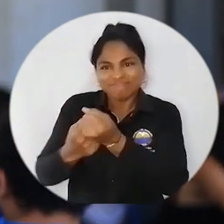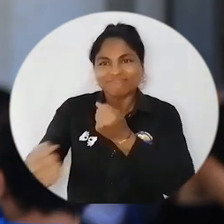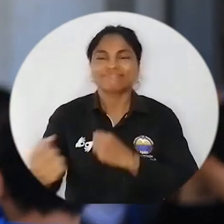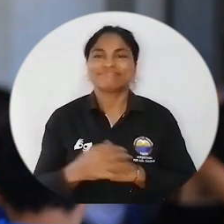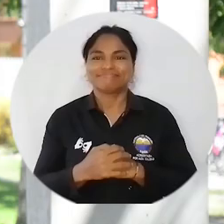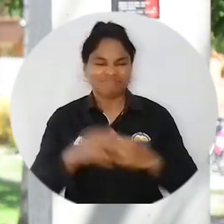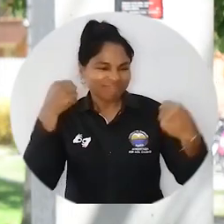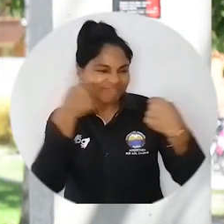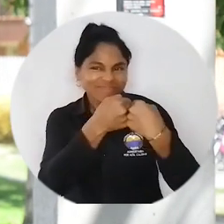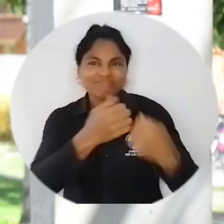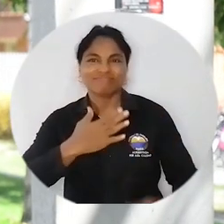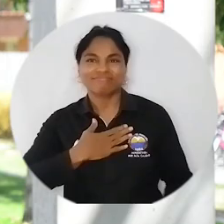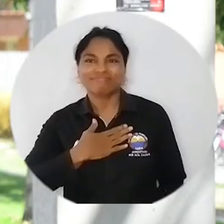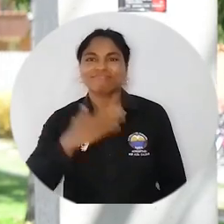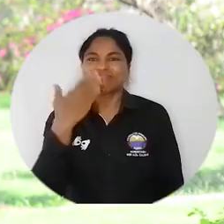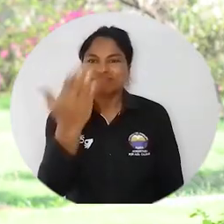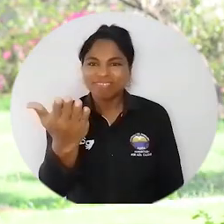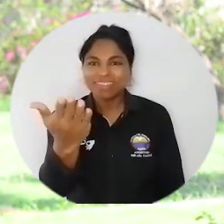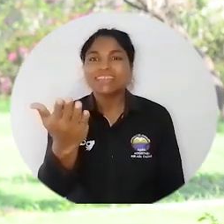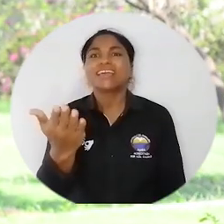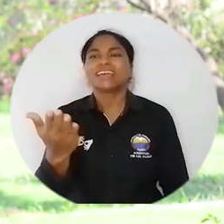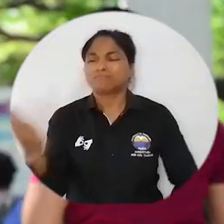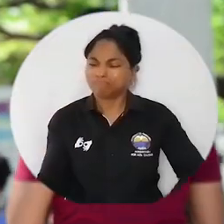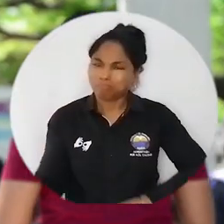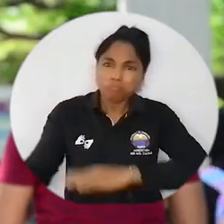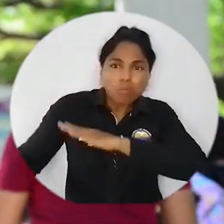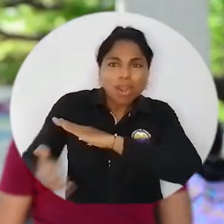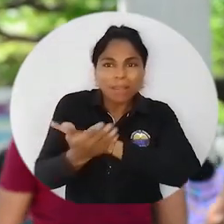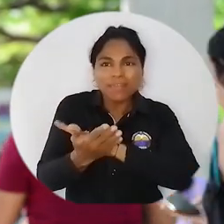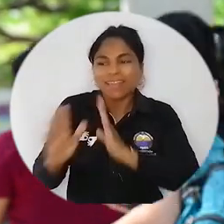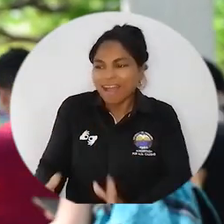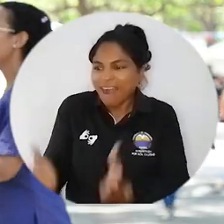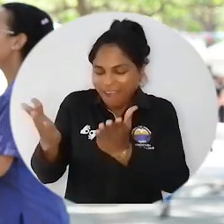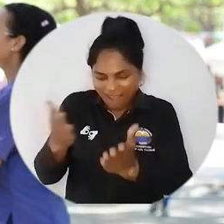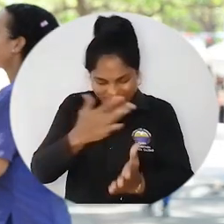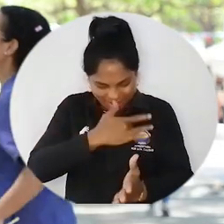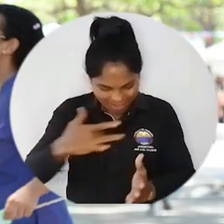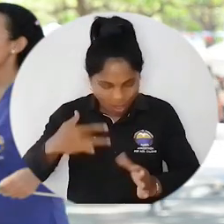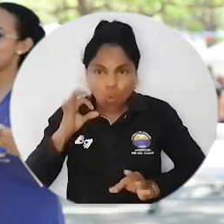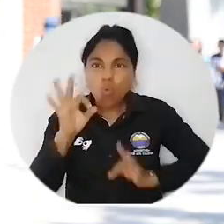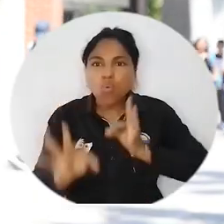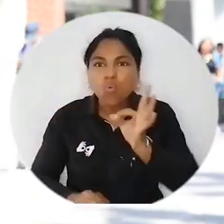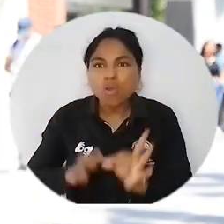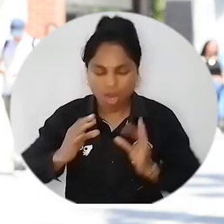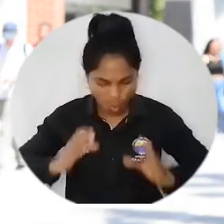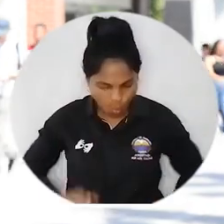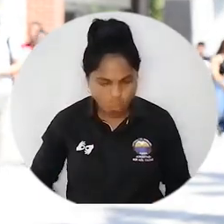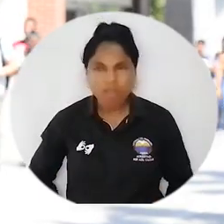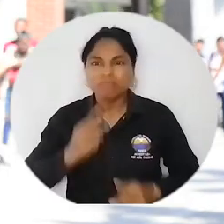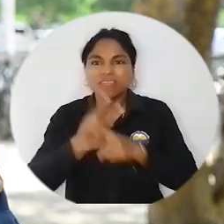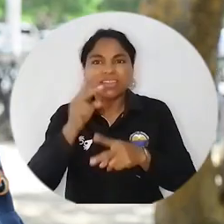cambiar realidades. Chócala por mí y por ti fue la iniciativa con la que toda la mañana se promovió el autocuidado y a detectar